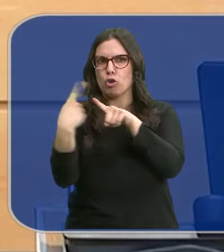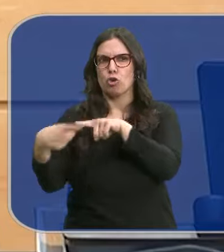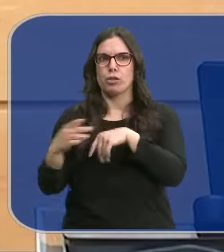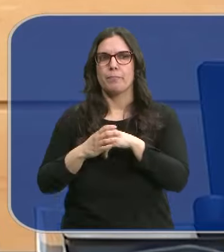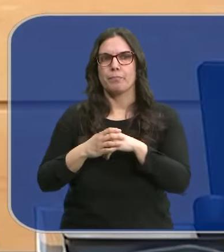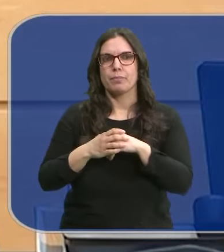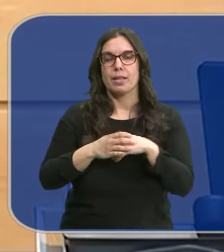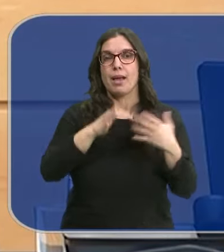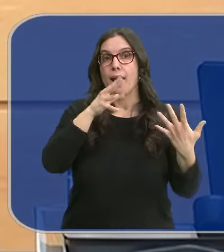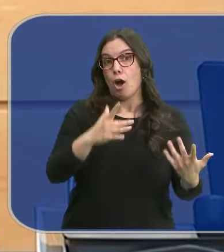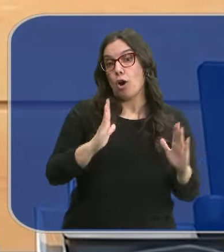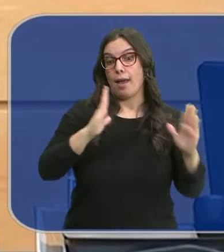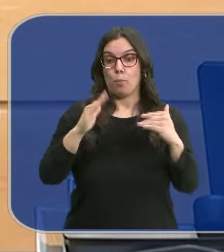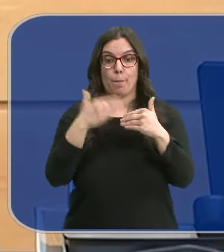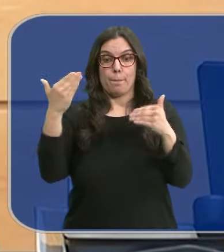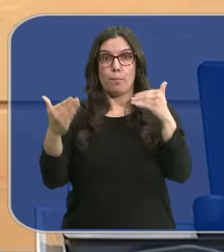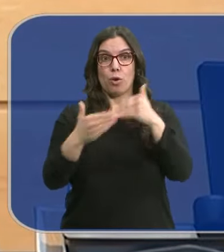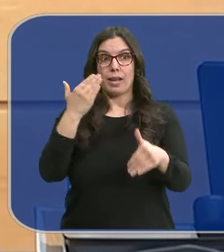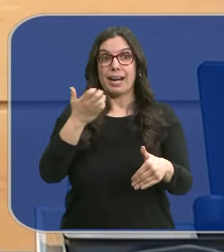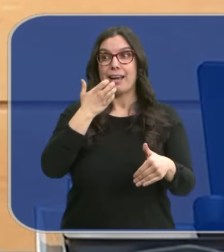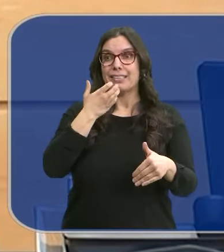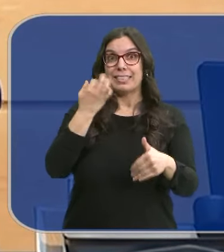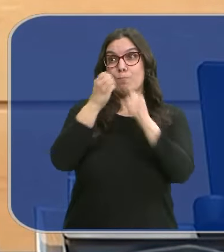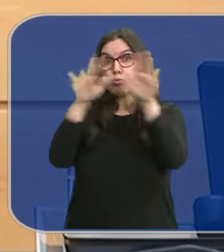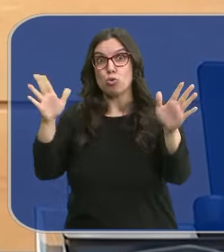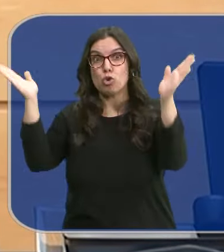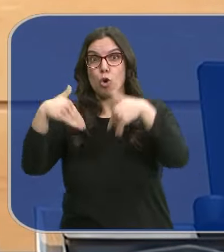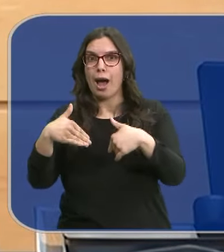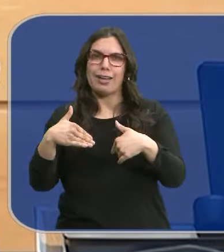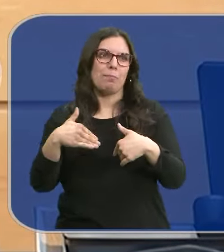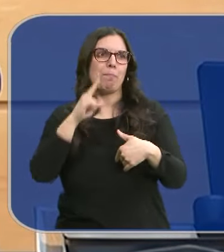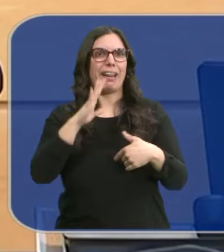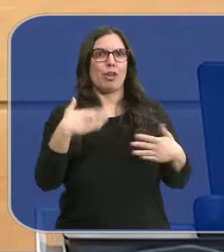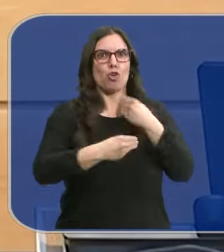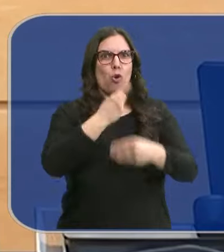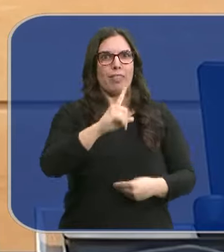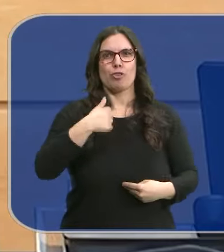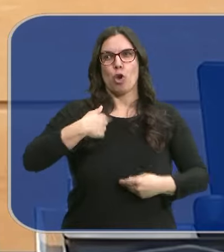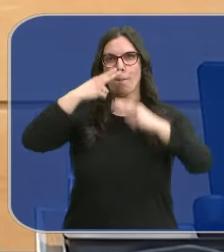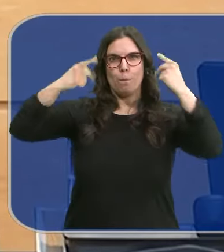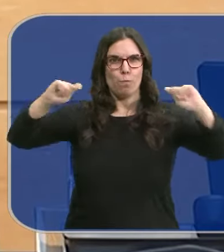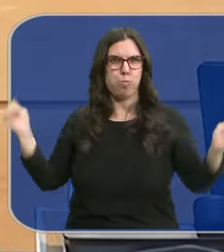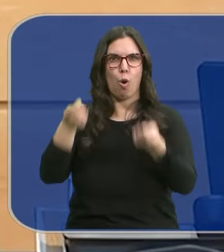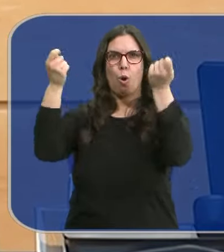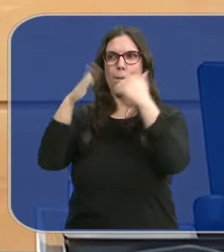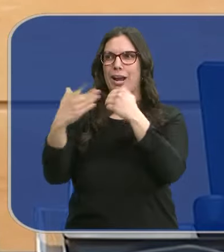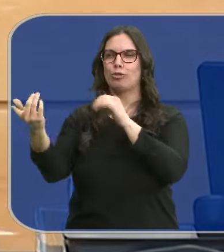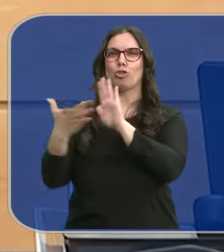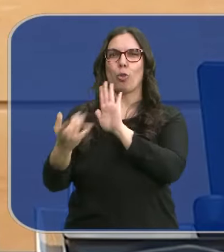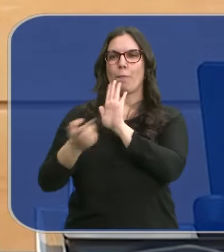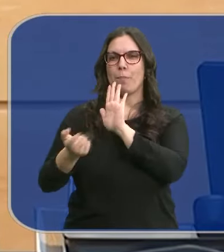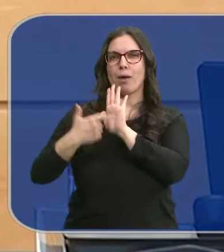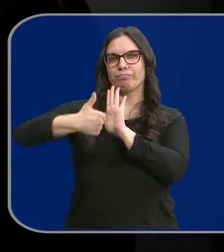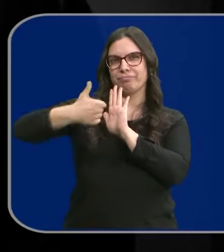se completa del todo si ahora en estos tiempos modernos no lo saben cuanto más gente mejor. No lo publico en mi red social para que todos los demás me den el like